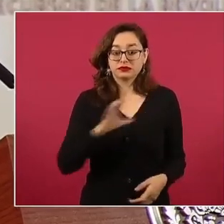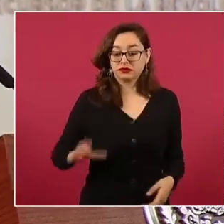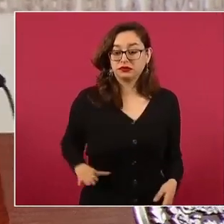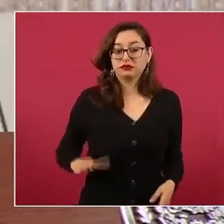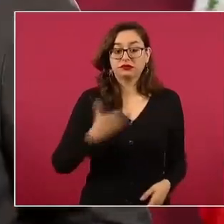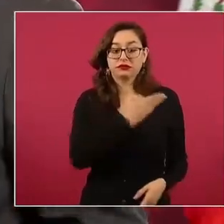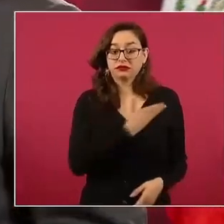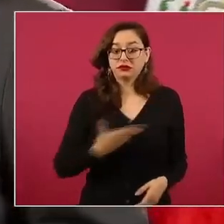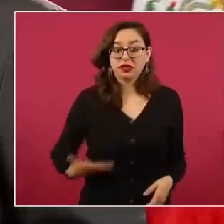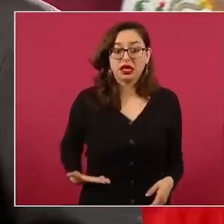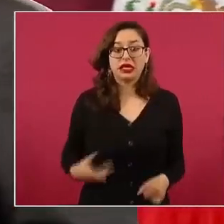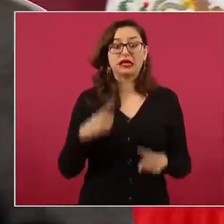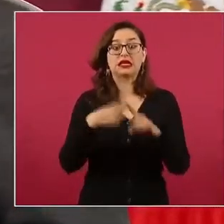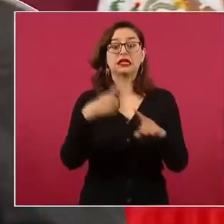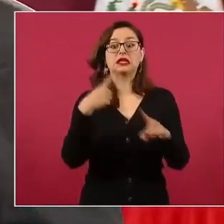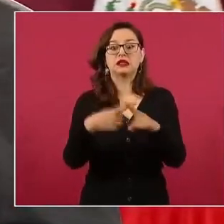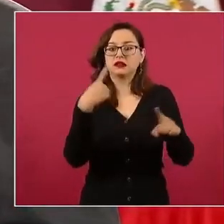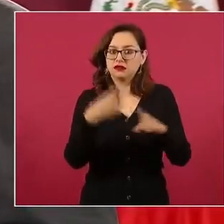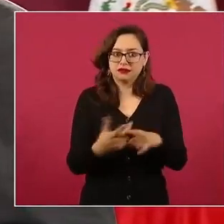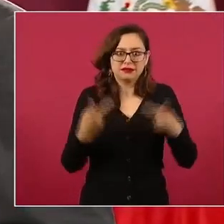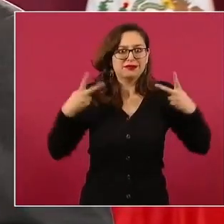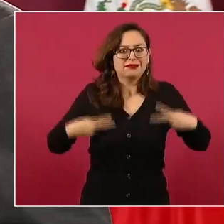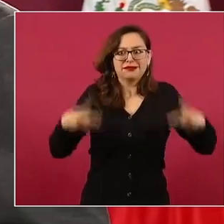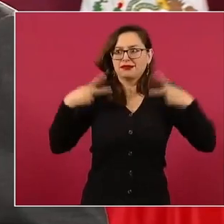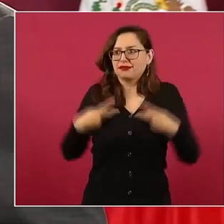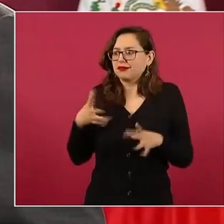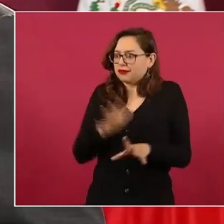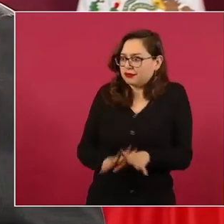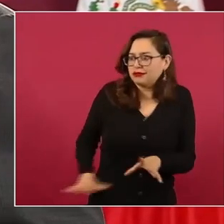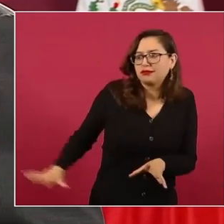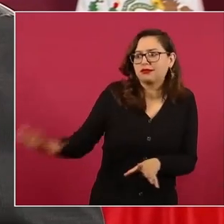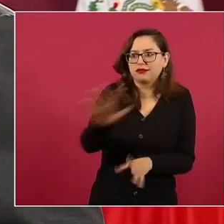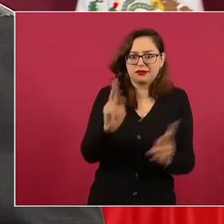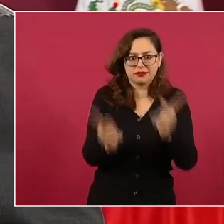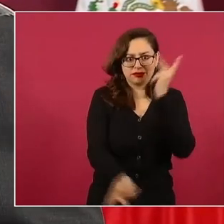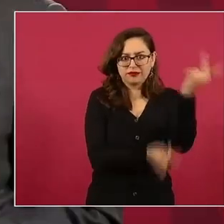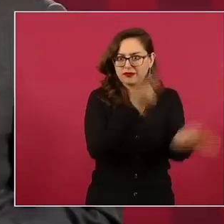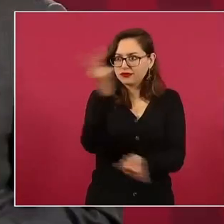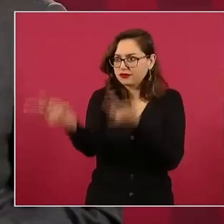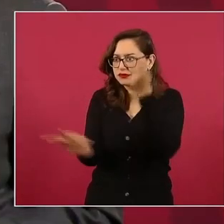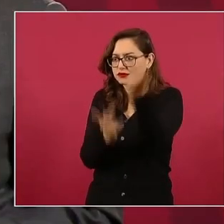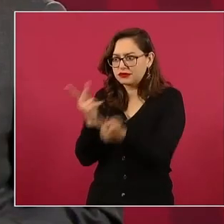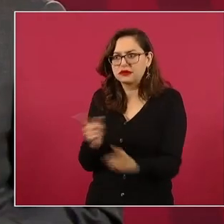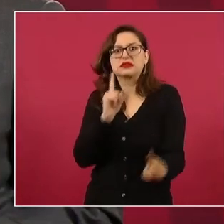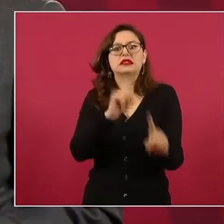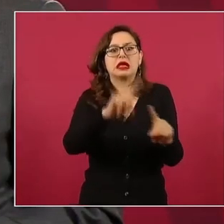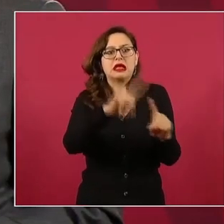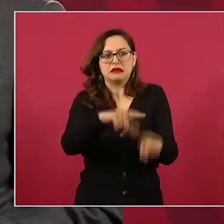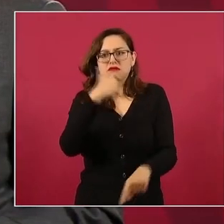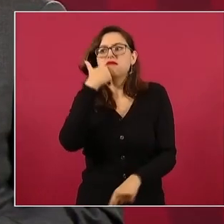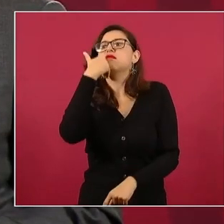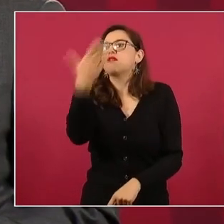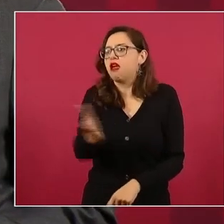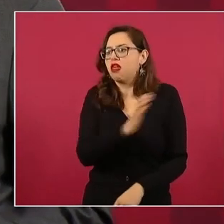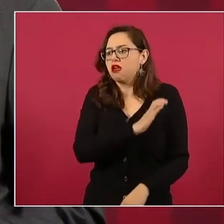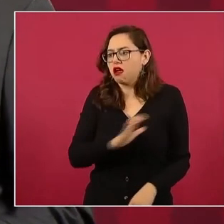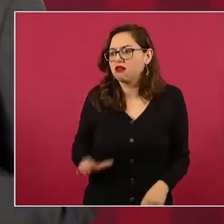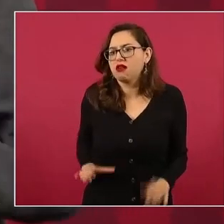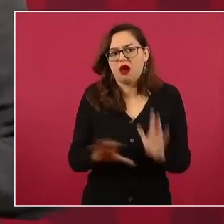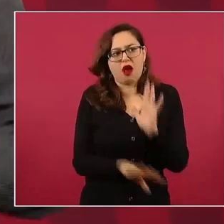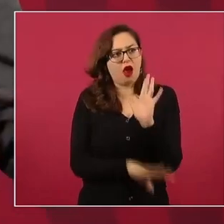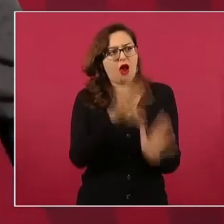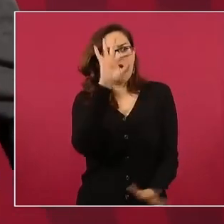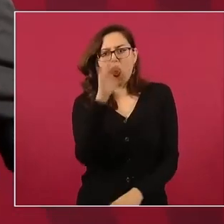encuesta y